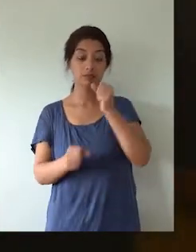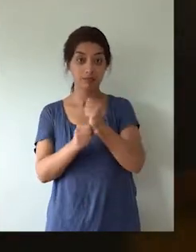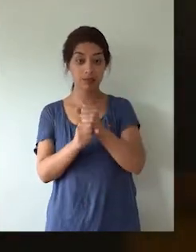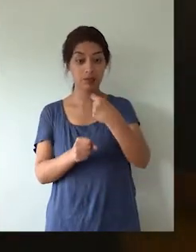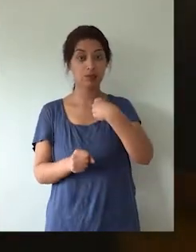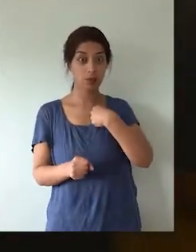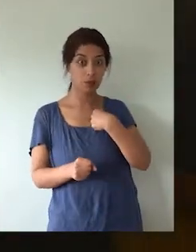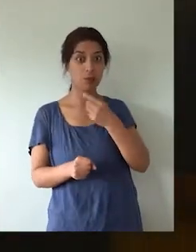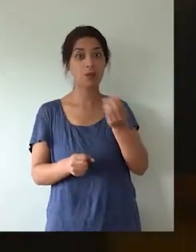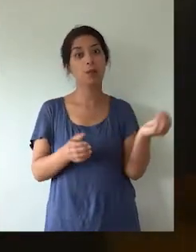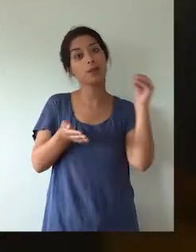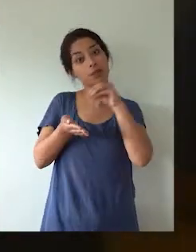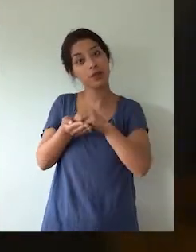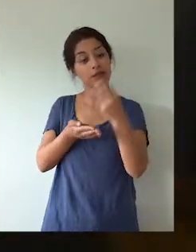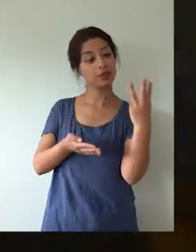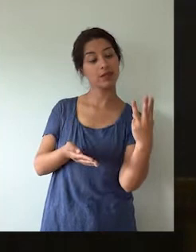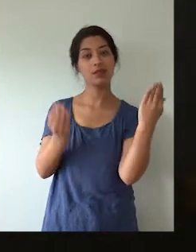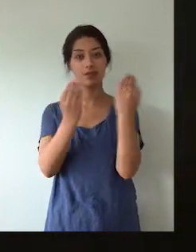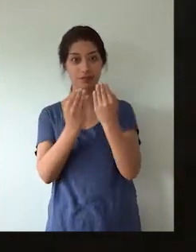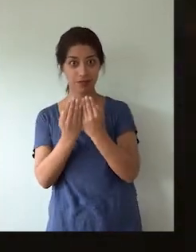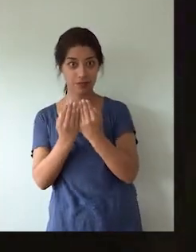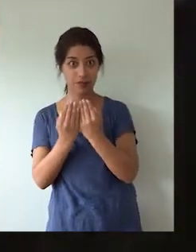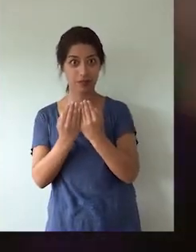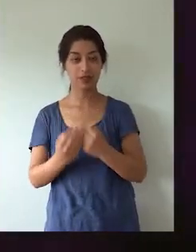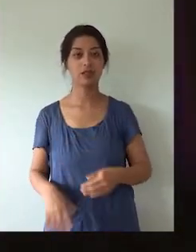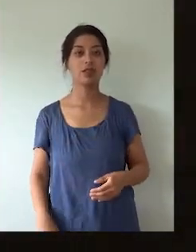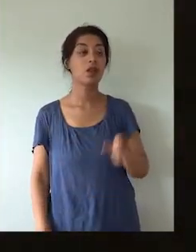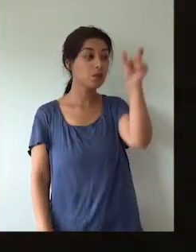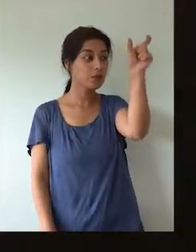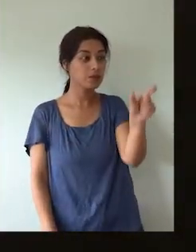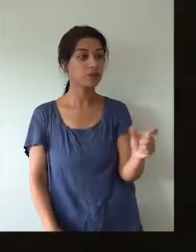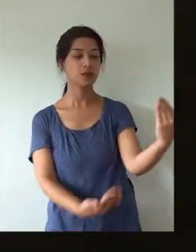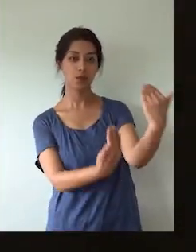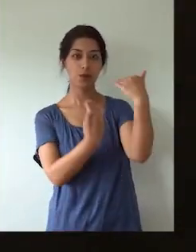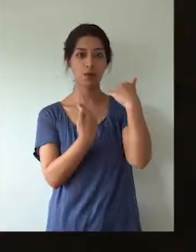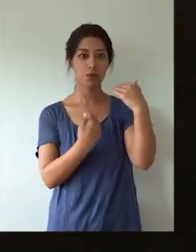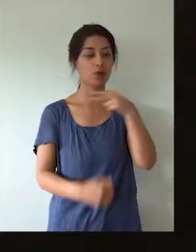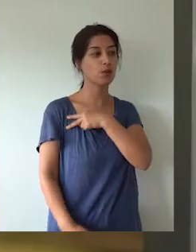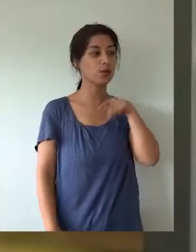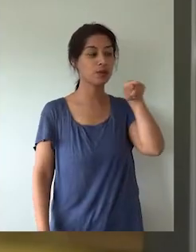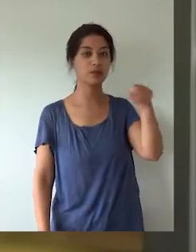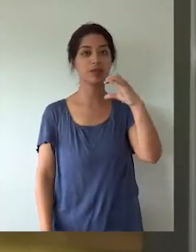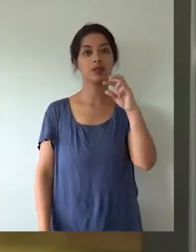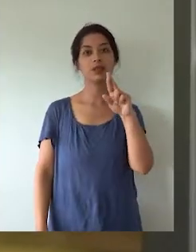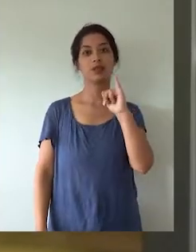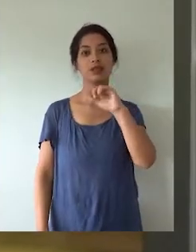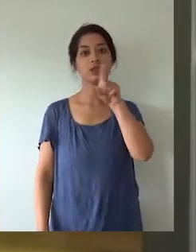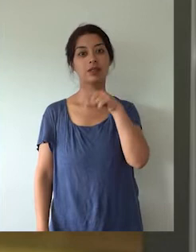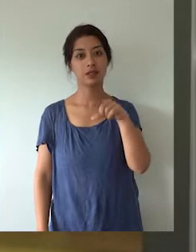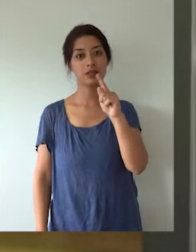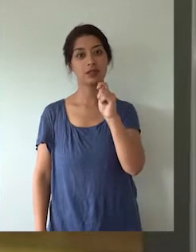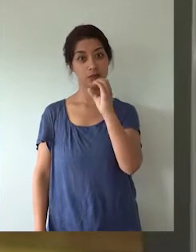con tres estudiantes. Lo he comentado con nuestro asesor científico que nos ha apoyado muchísimo, con Cristóbal. El nombre de